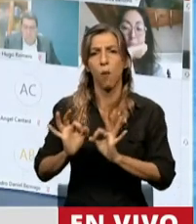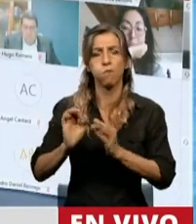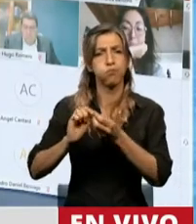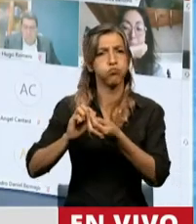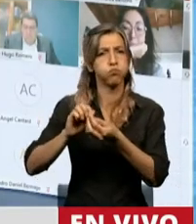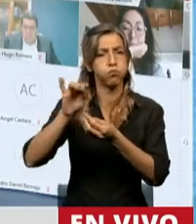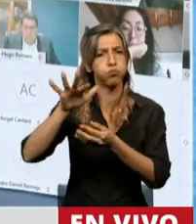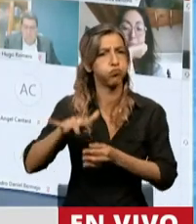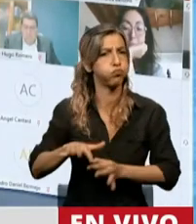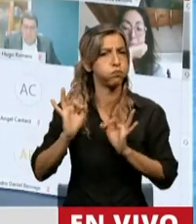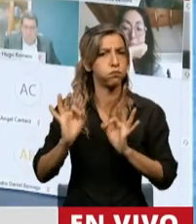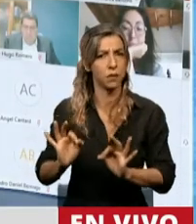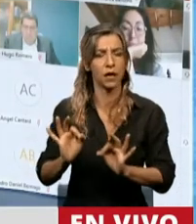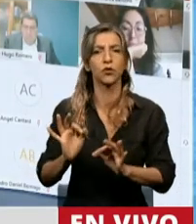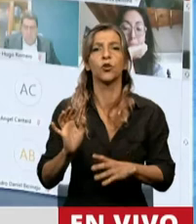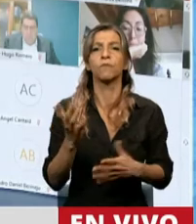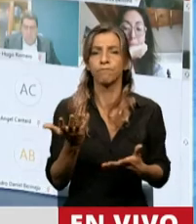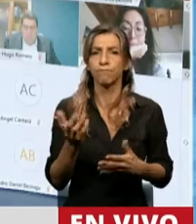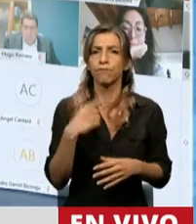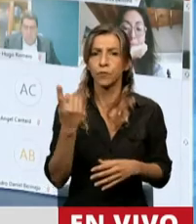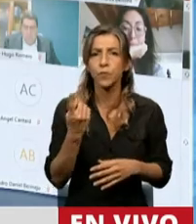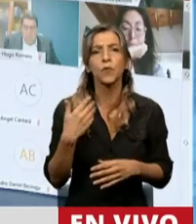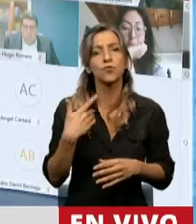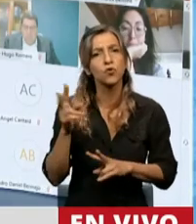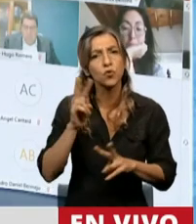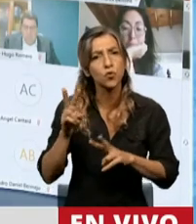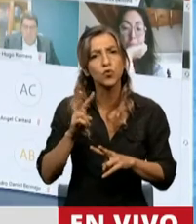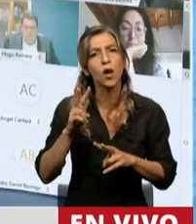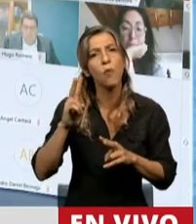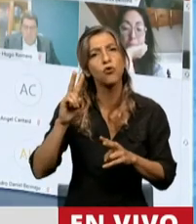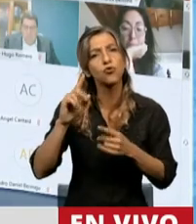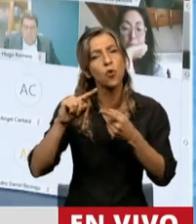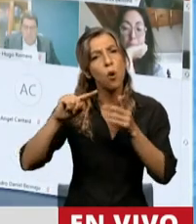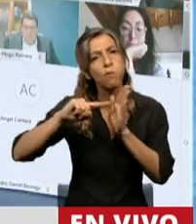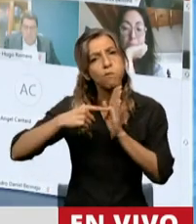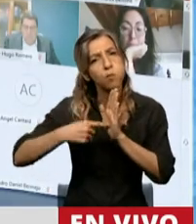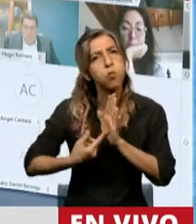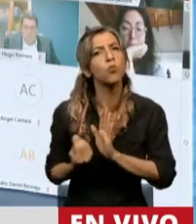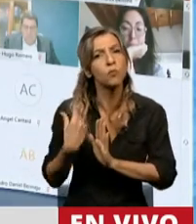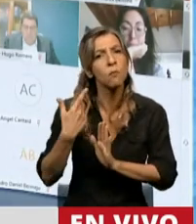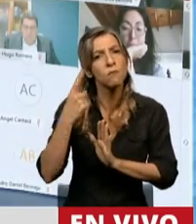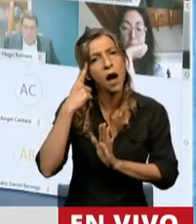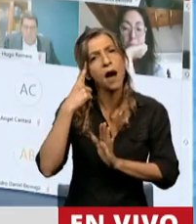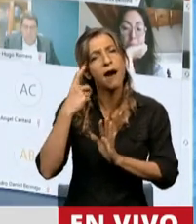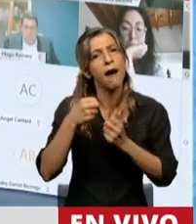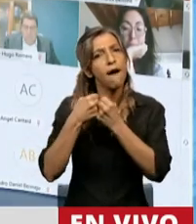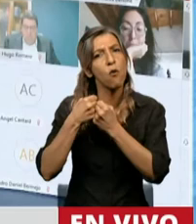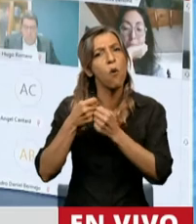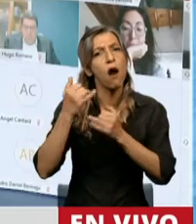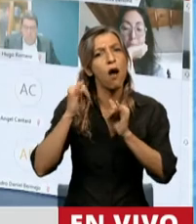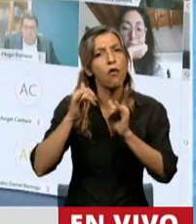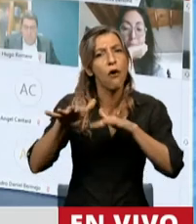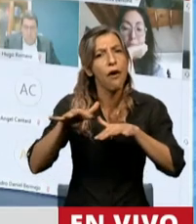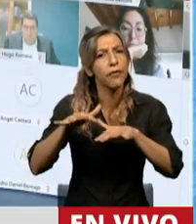fijado doctrina y estamos estableciendo lineamientos para toda la región. Y también decir que la Argentina ha sido